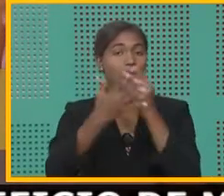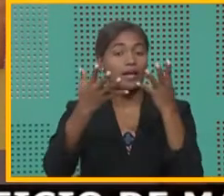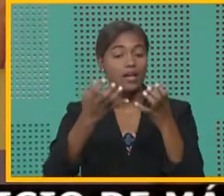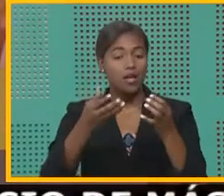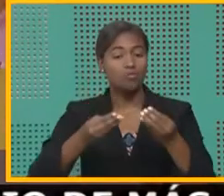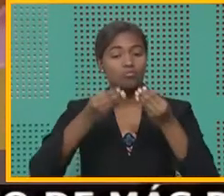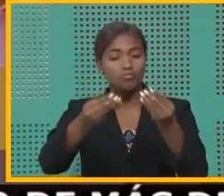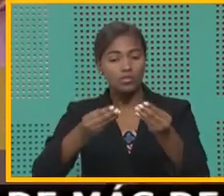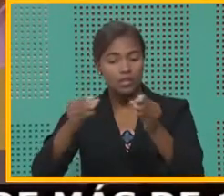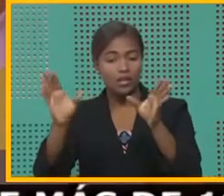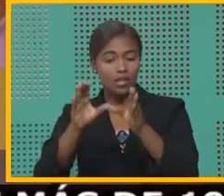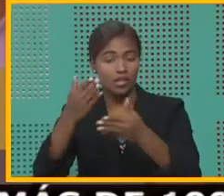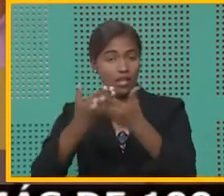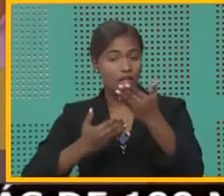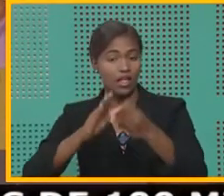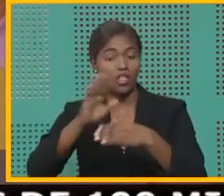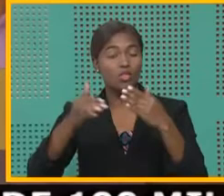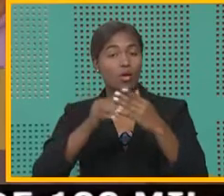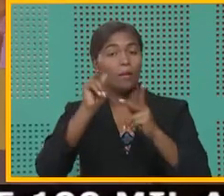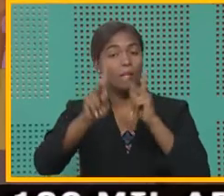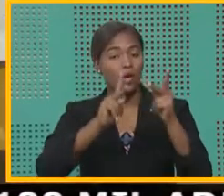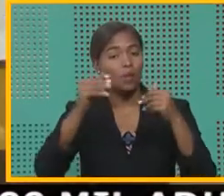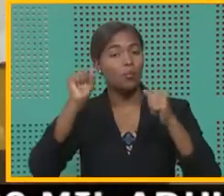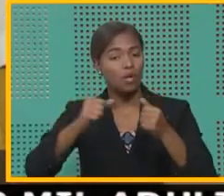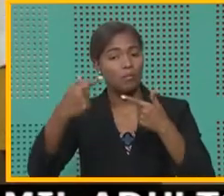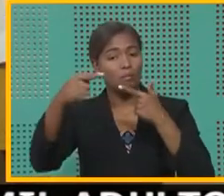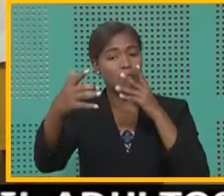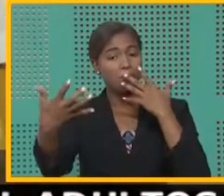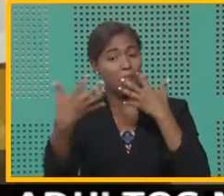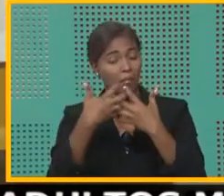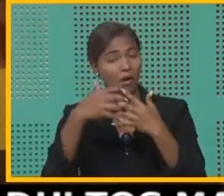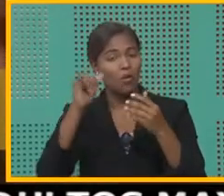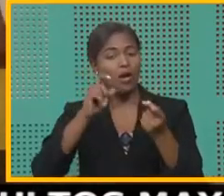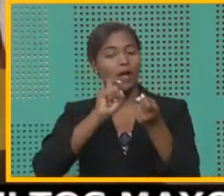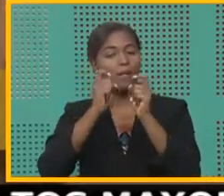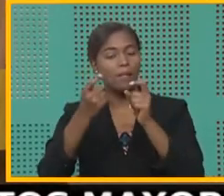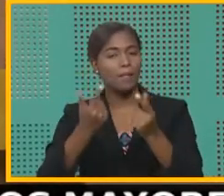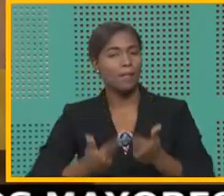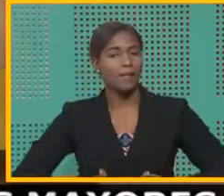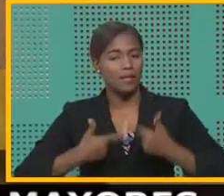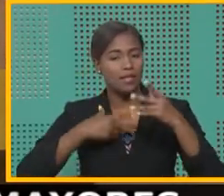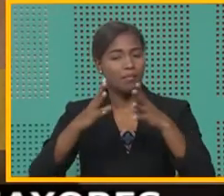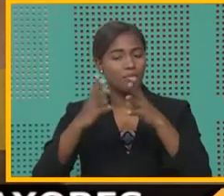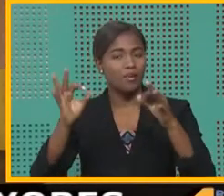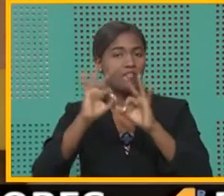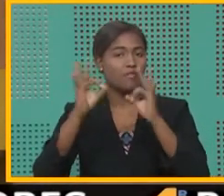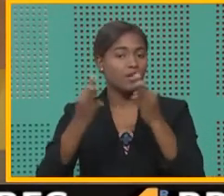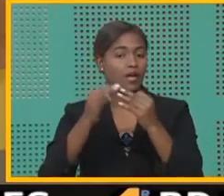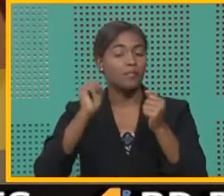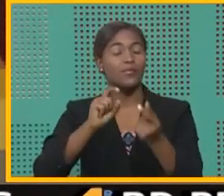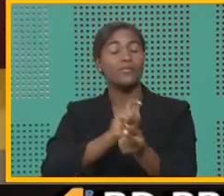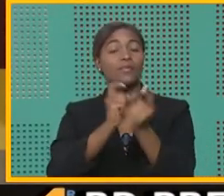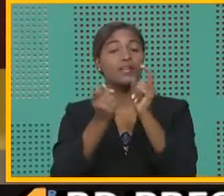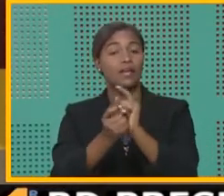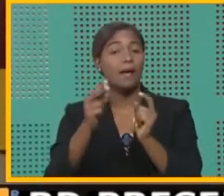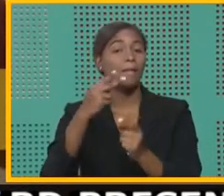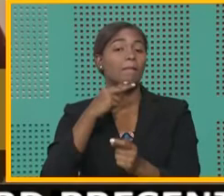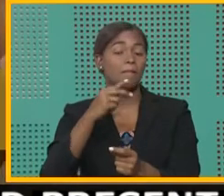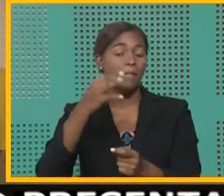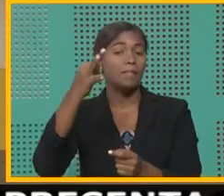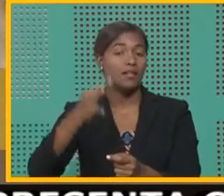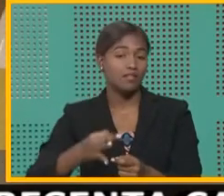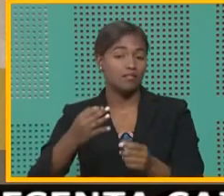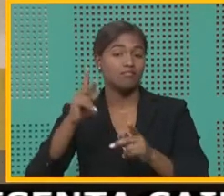definitivos a todos los que califiquen y cambiando así la vida de miles de familias, convirtiéndolas en verdaderas